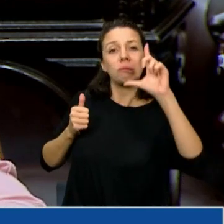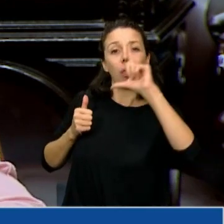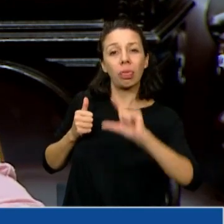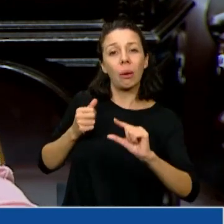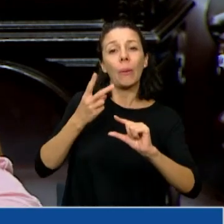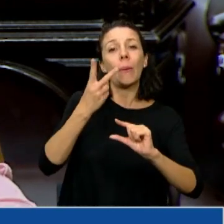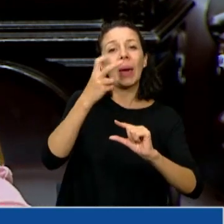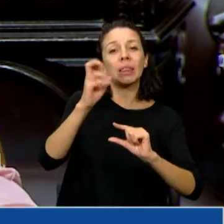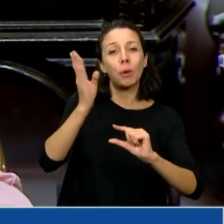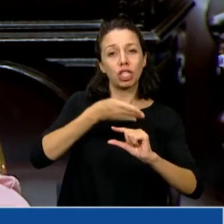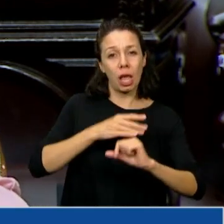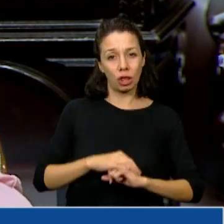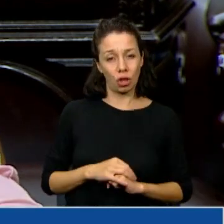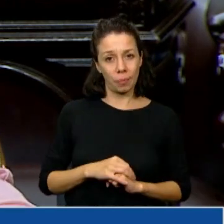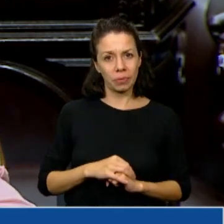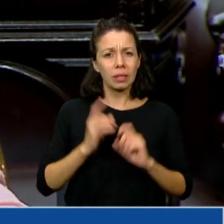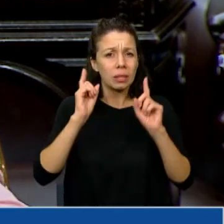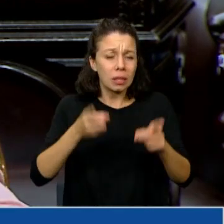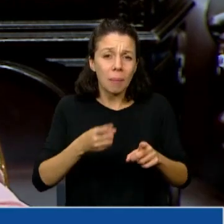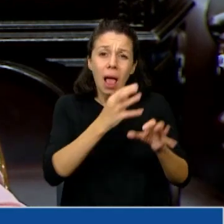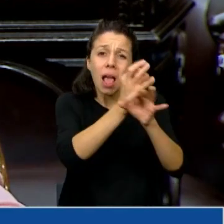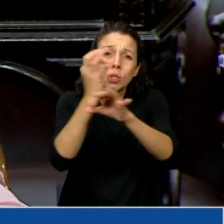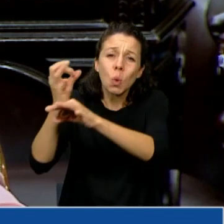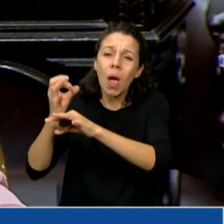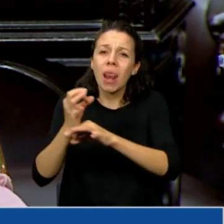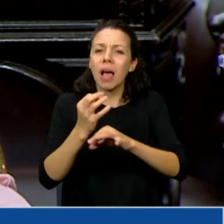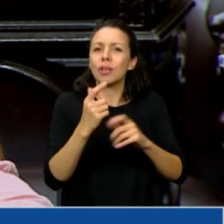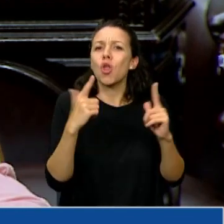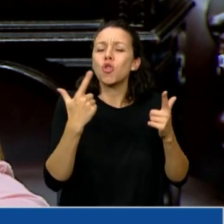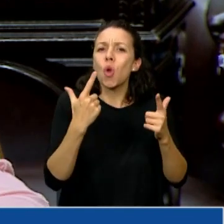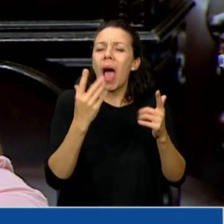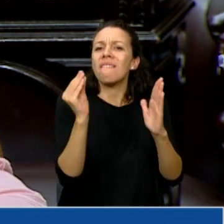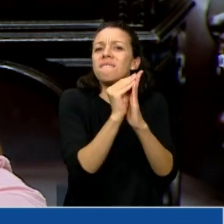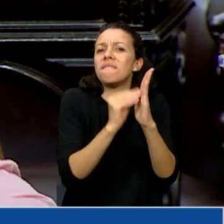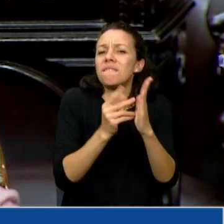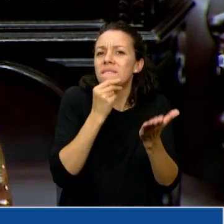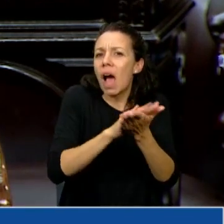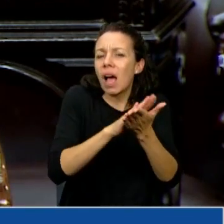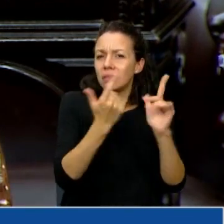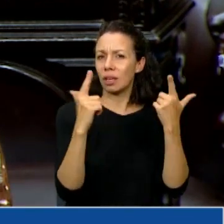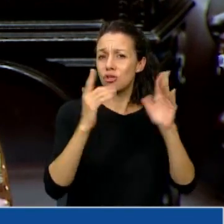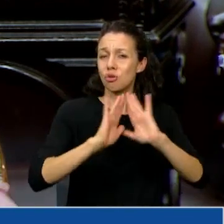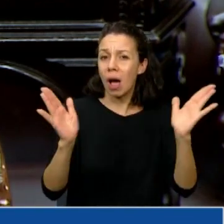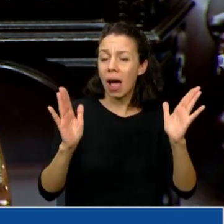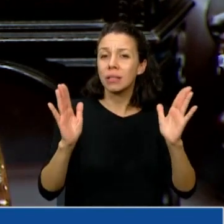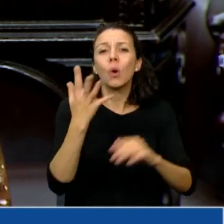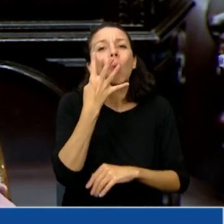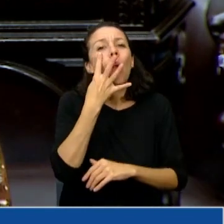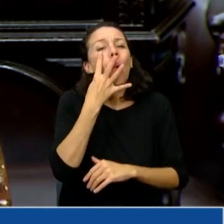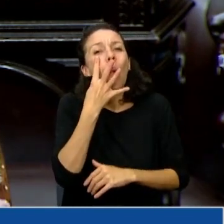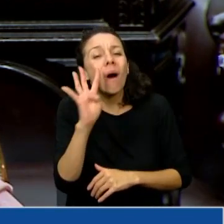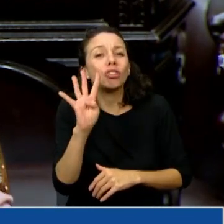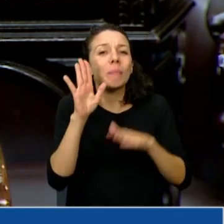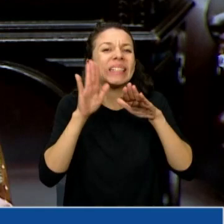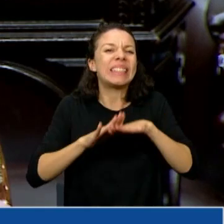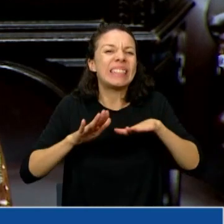la falta de vacantes en la ciudad de Buenos Aires asciende a casi 4.000 niños solo